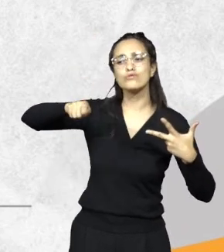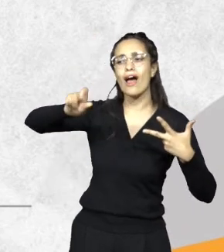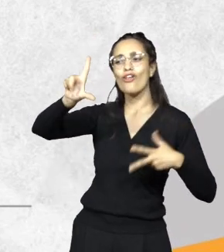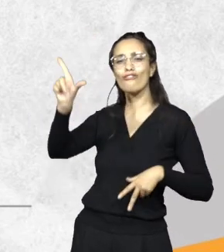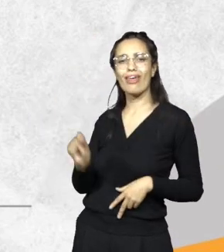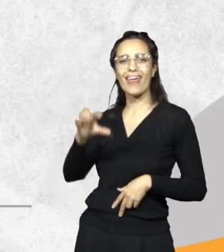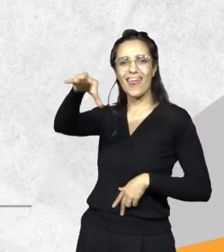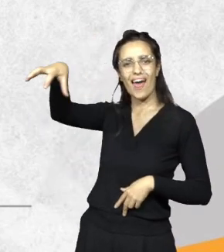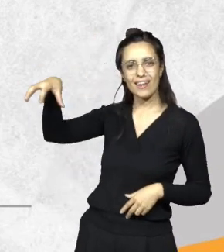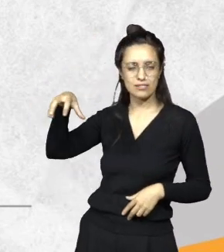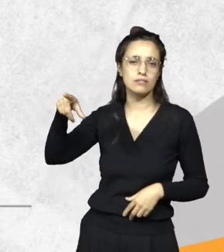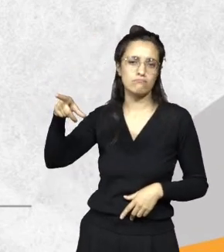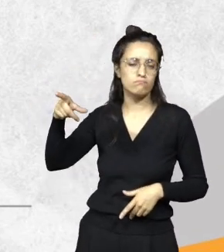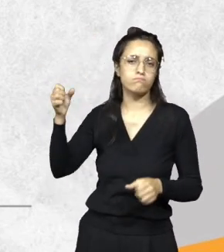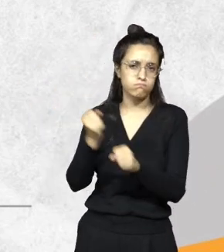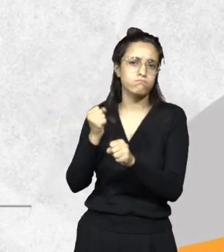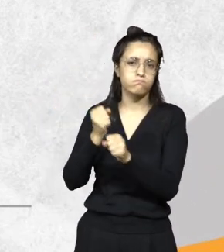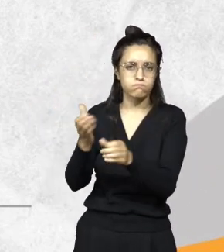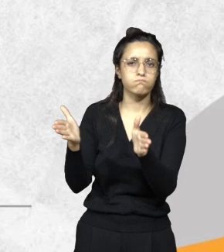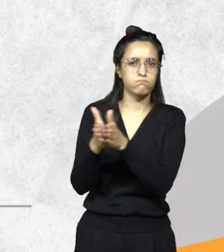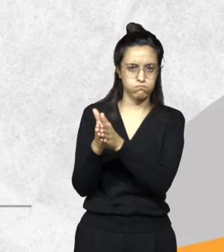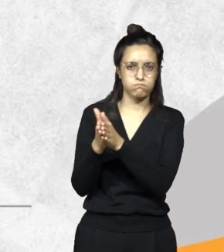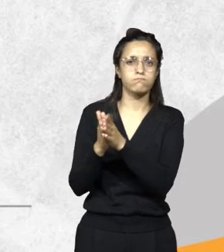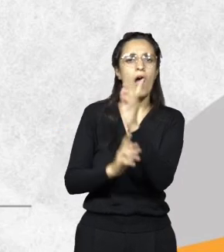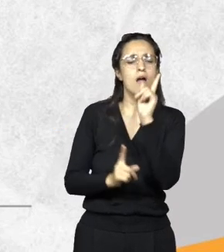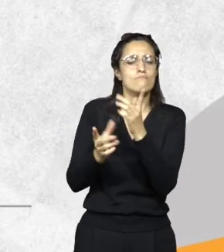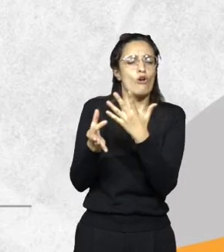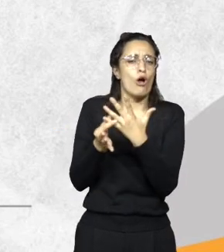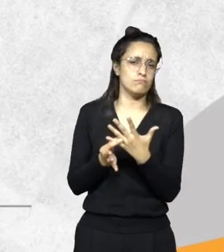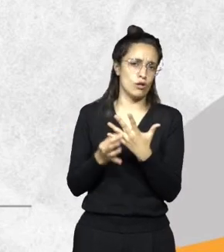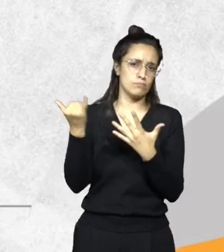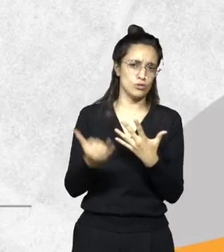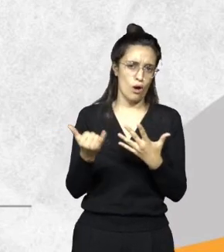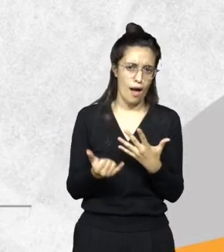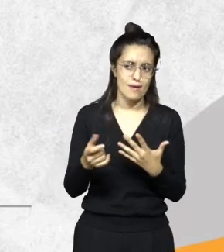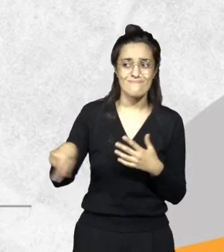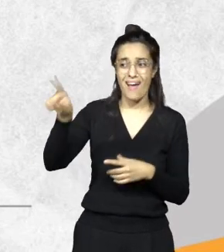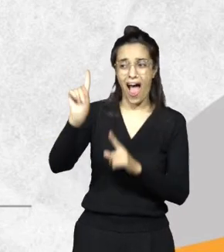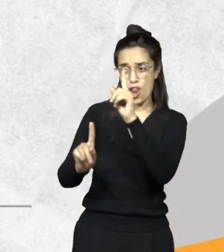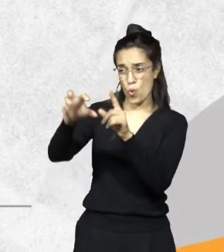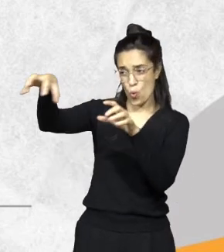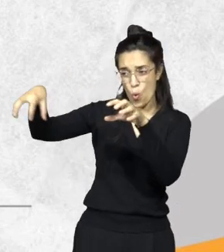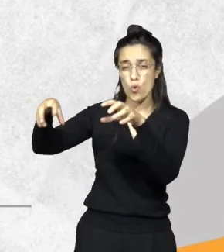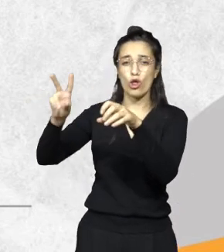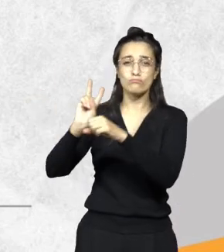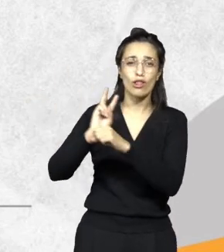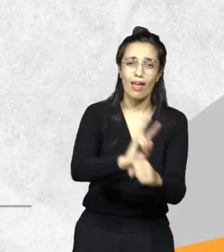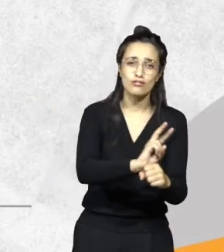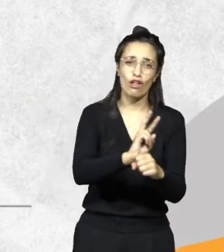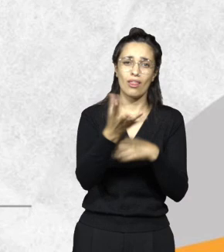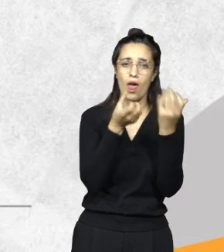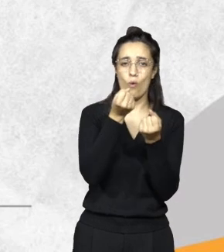Hay mucho compromiso de algunos juzgados federales en lo que es la protección de los recursos naturales y muchas veces